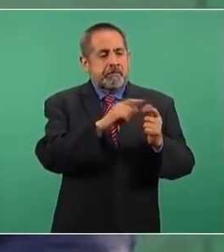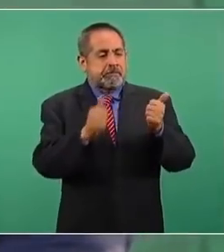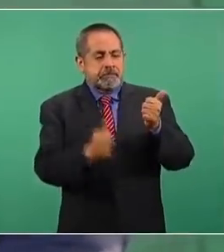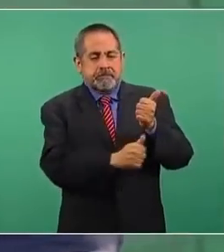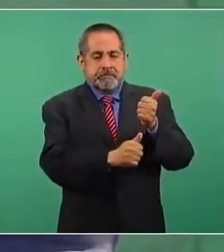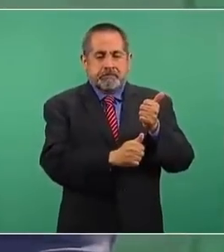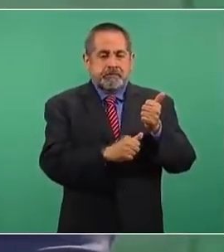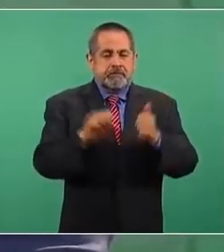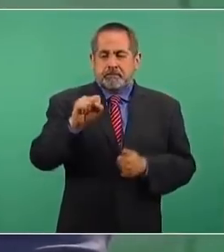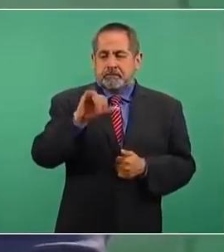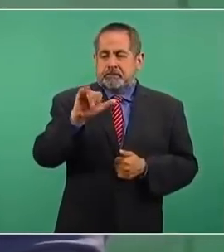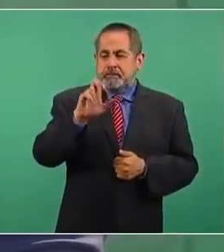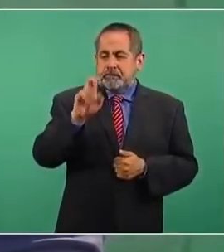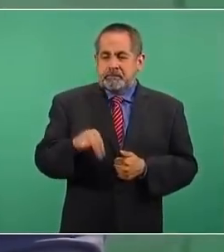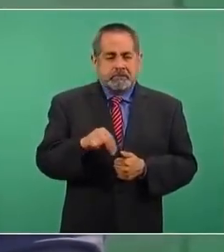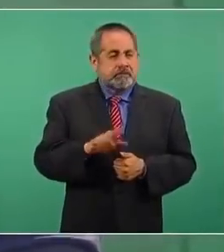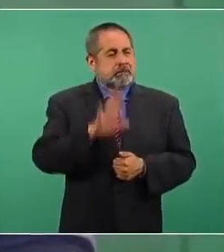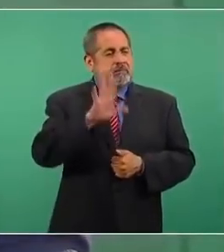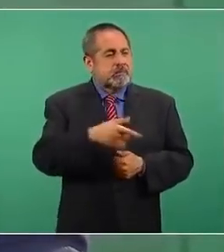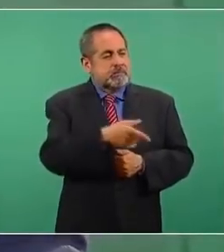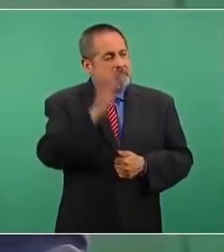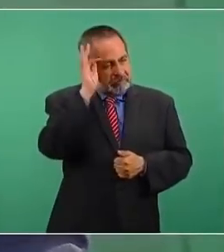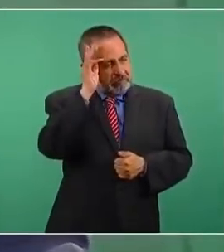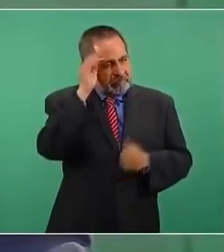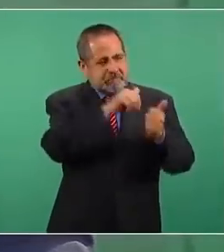Suprema Corte de Justicia en ese entonces